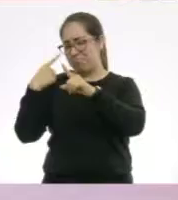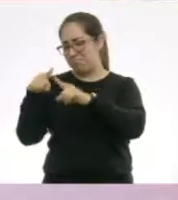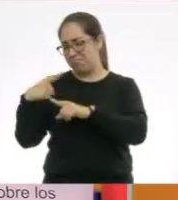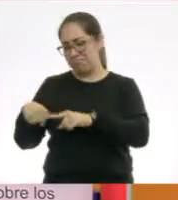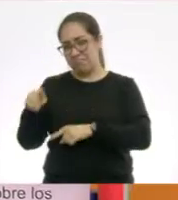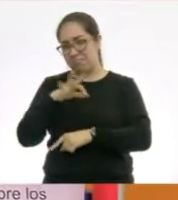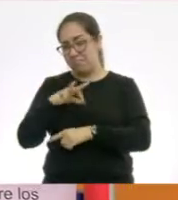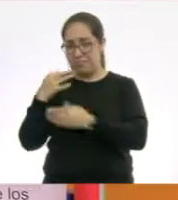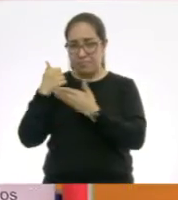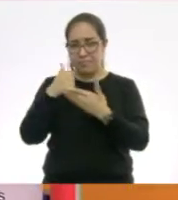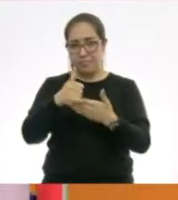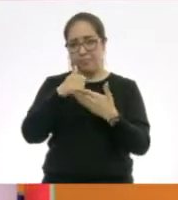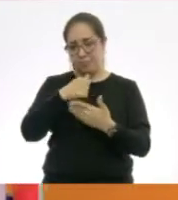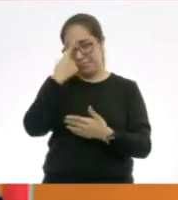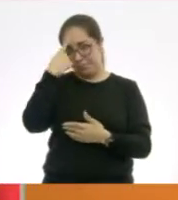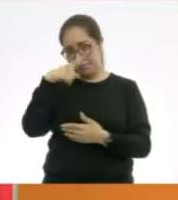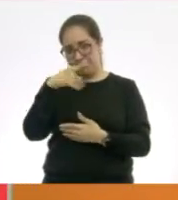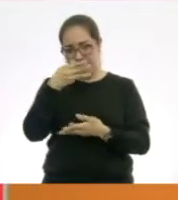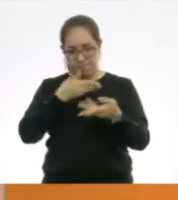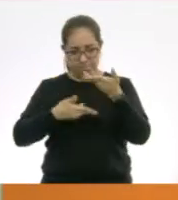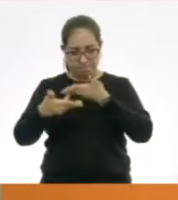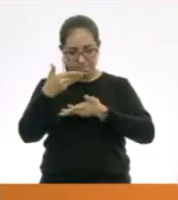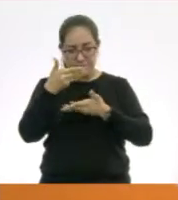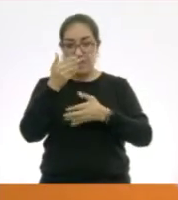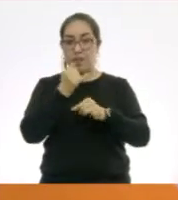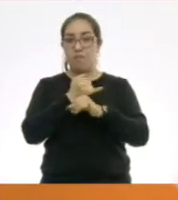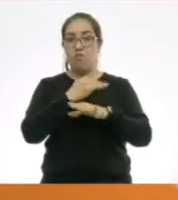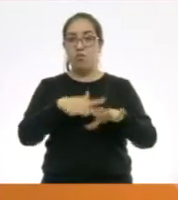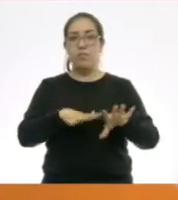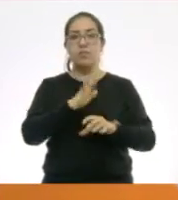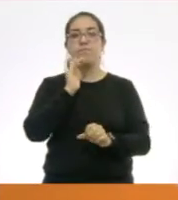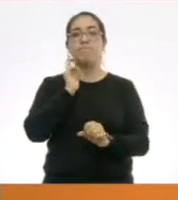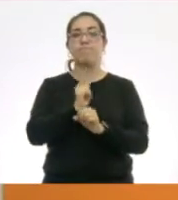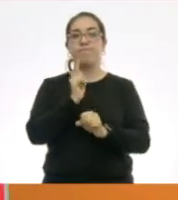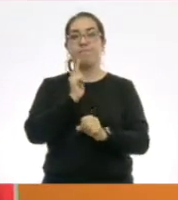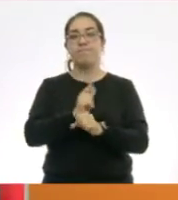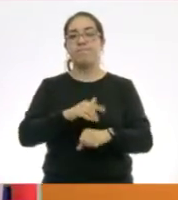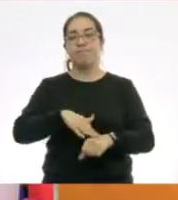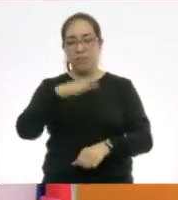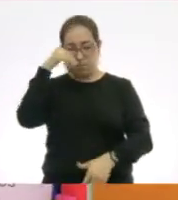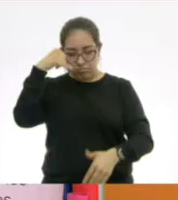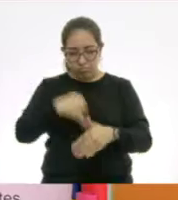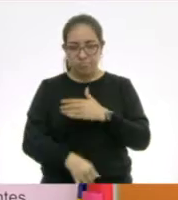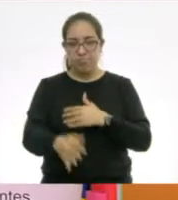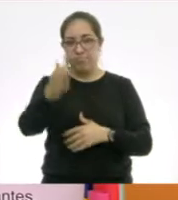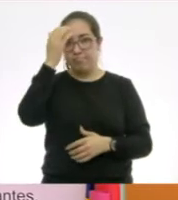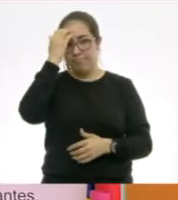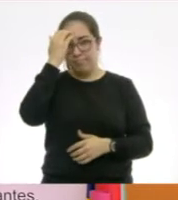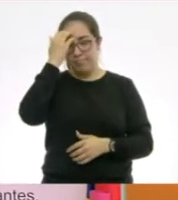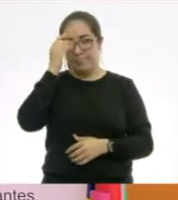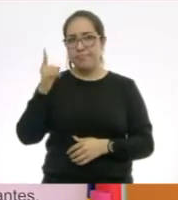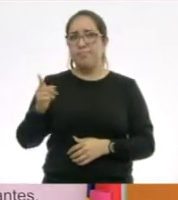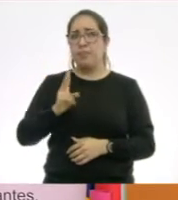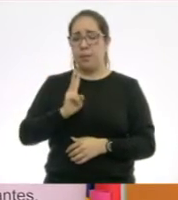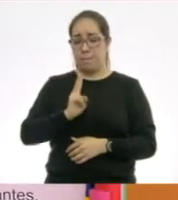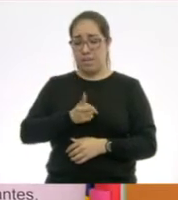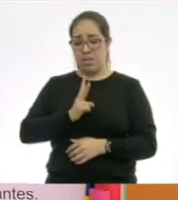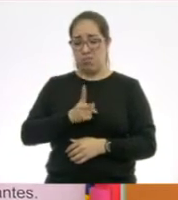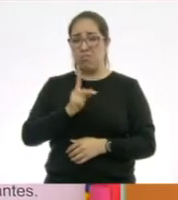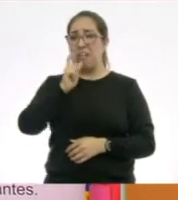para que les ayude a encontrar lo que quieren saber más. ¿Qué es un virus?